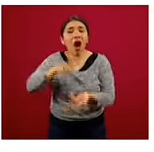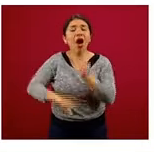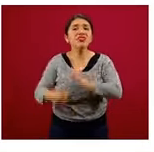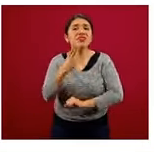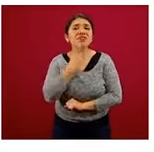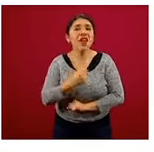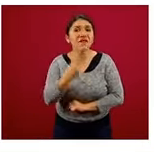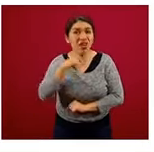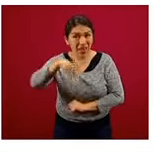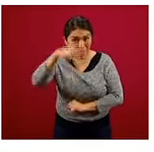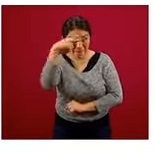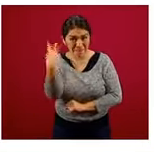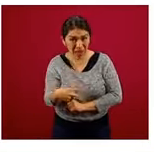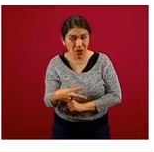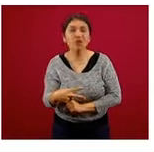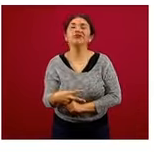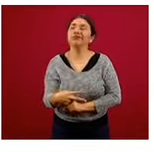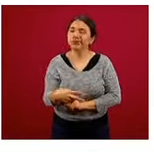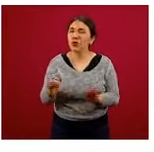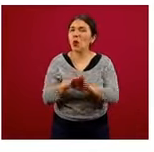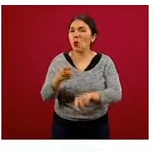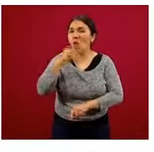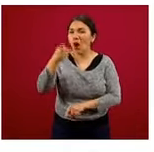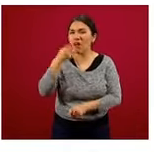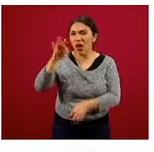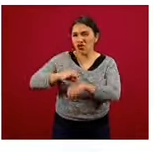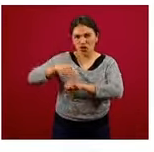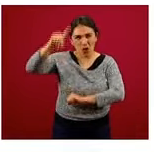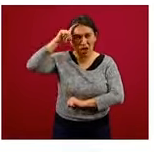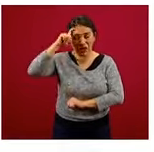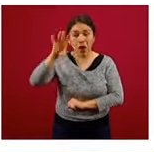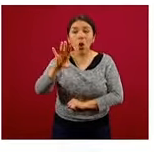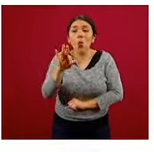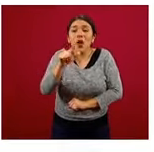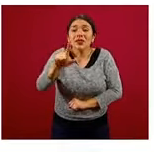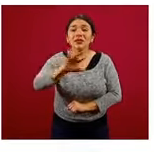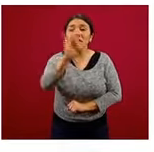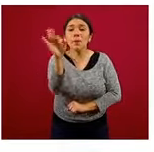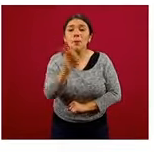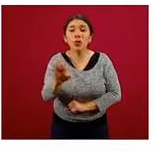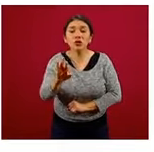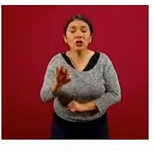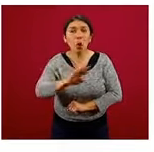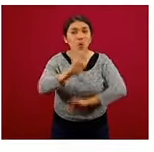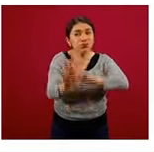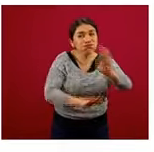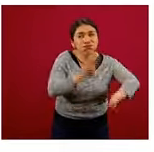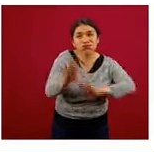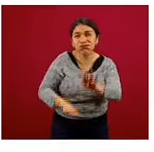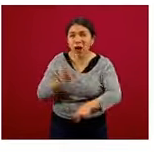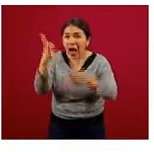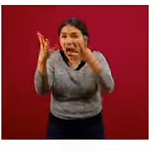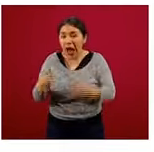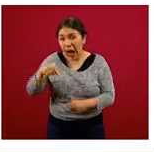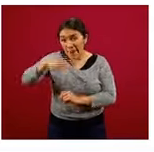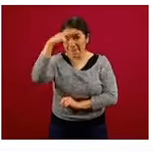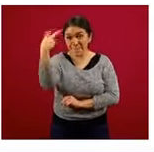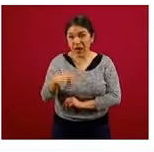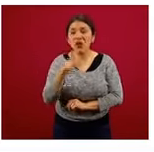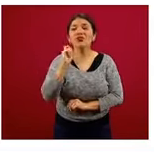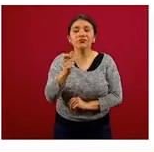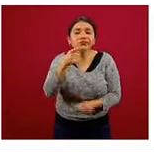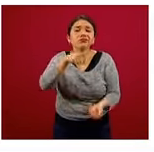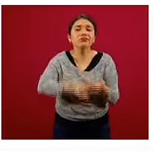diabetes. En México, y ya lo ha dicho el doctor López-Gatell, el 47 por ciento del total de muertes